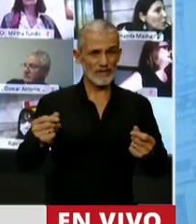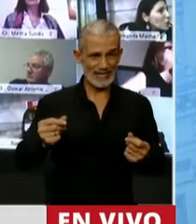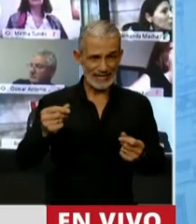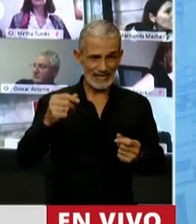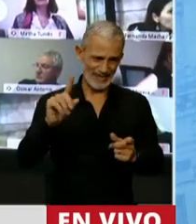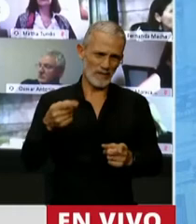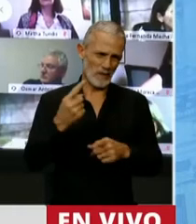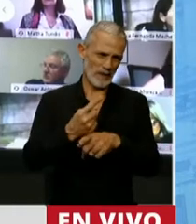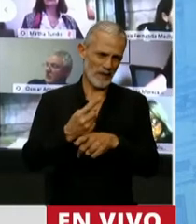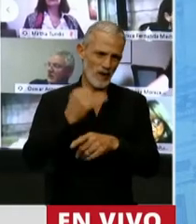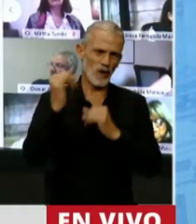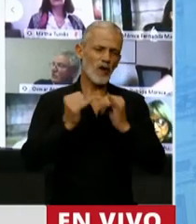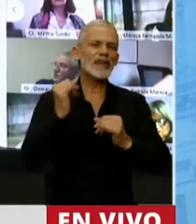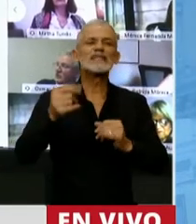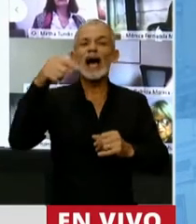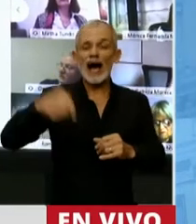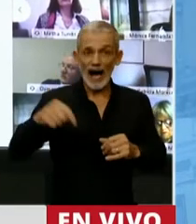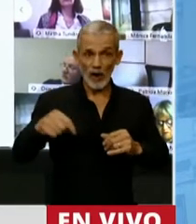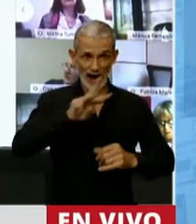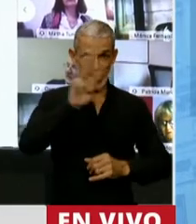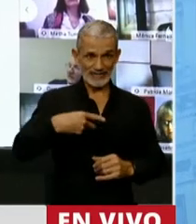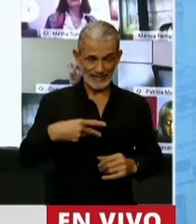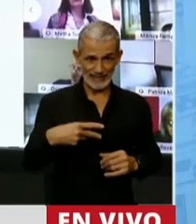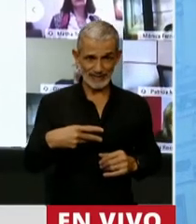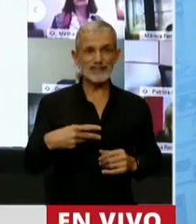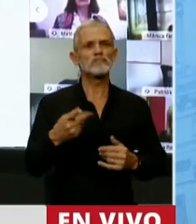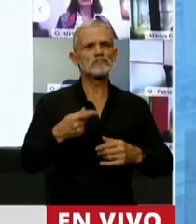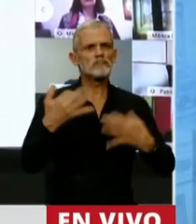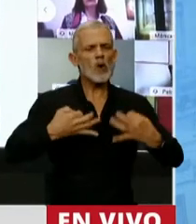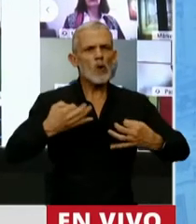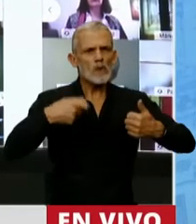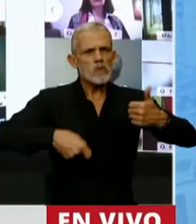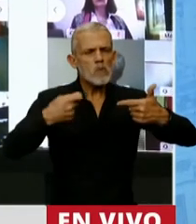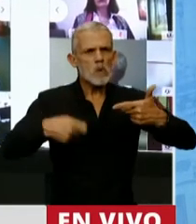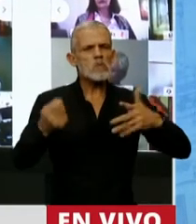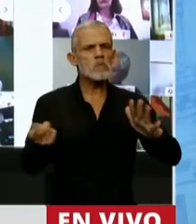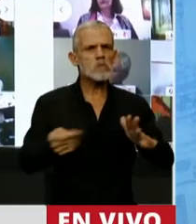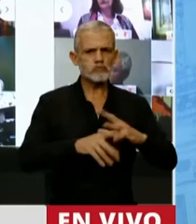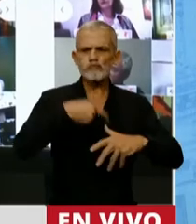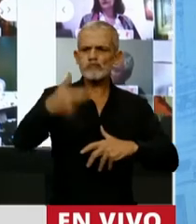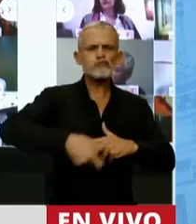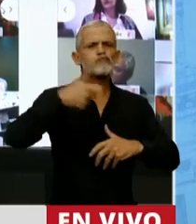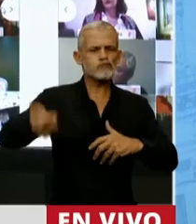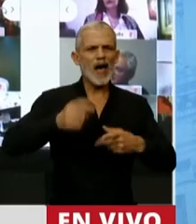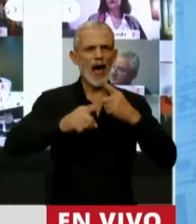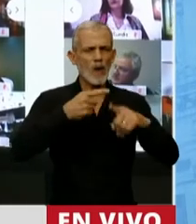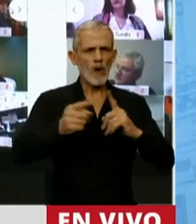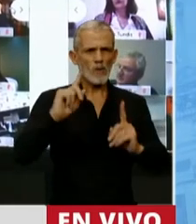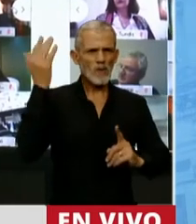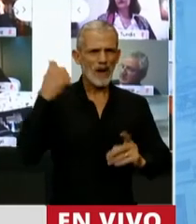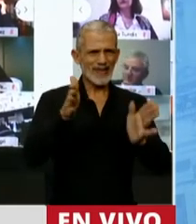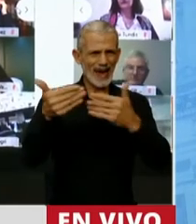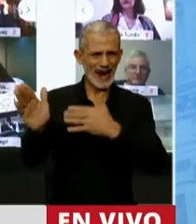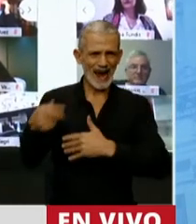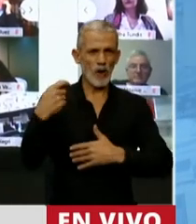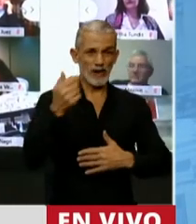sin destacar que en la actualidad el ANSES viene cumpliendo con los desembolsos pactados para la caja de